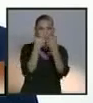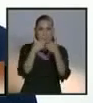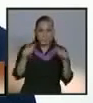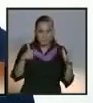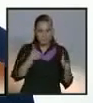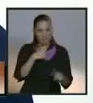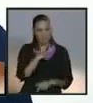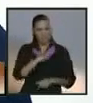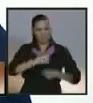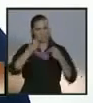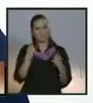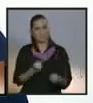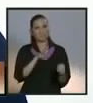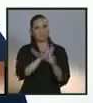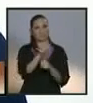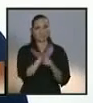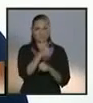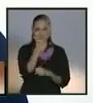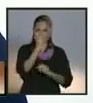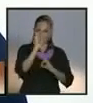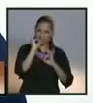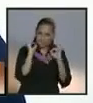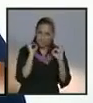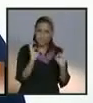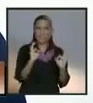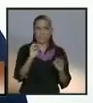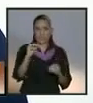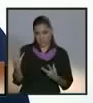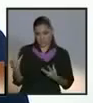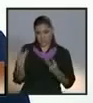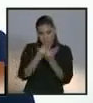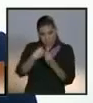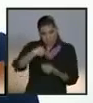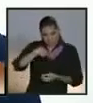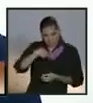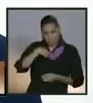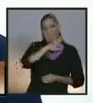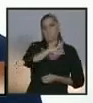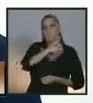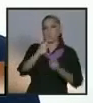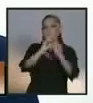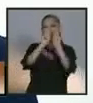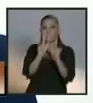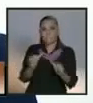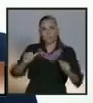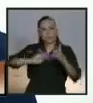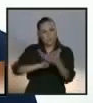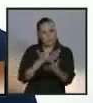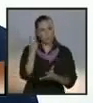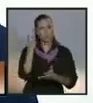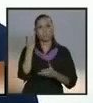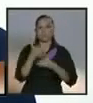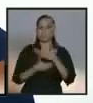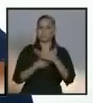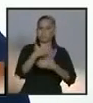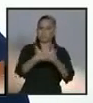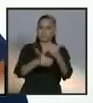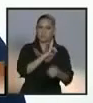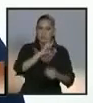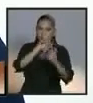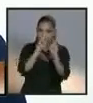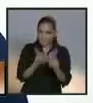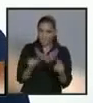estabilidad. Conmigo reconstruiremos la paz. Soy la mejor opción para igualar oportunidades a las madres